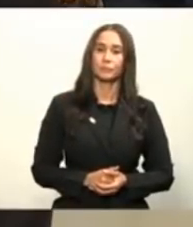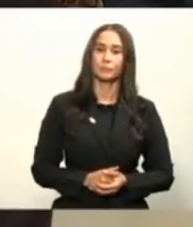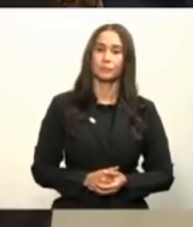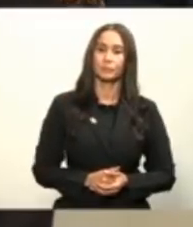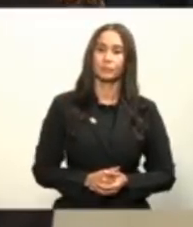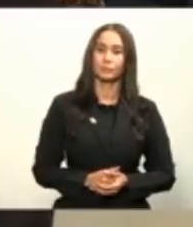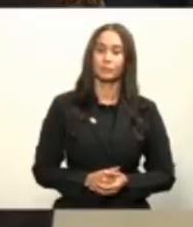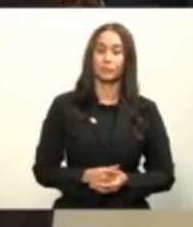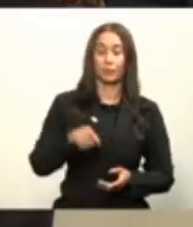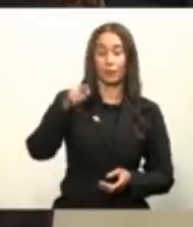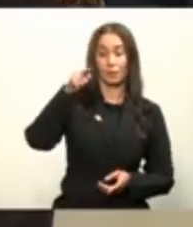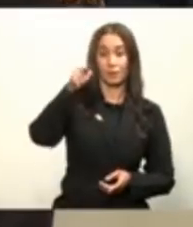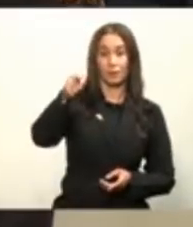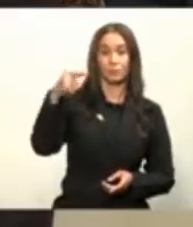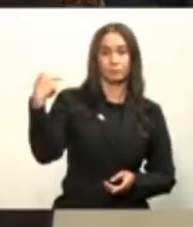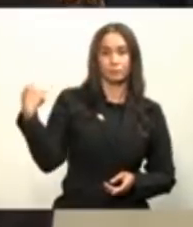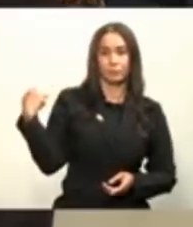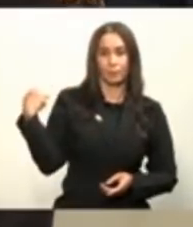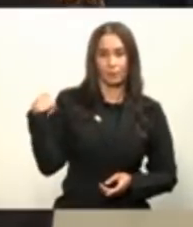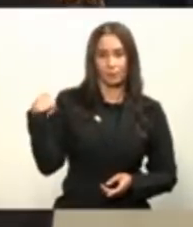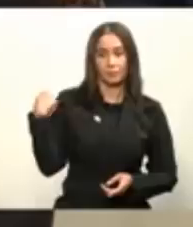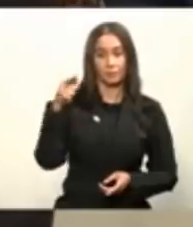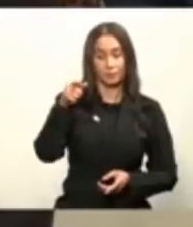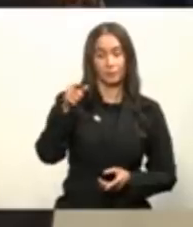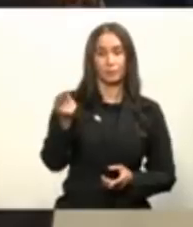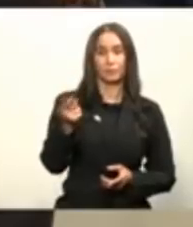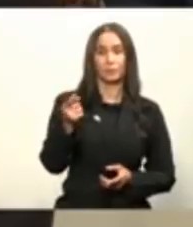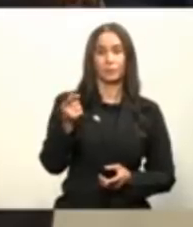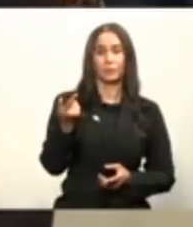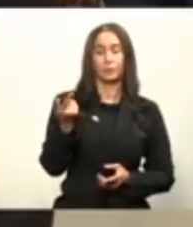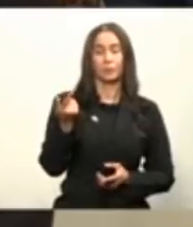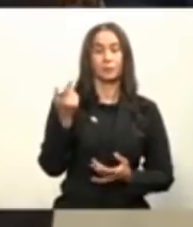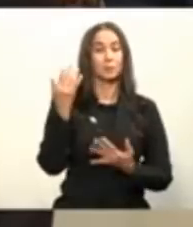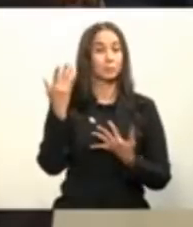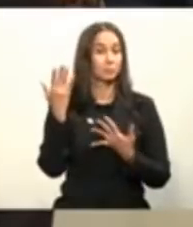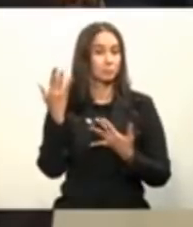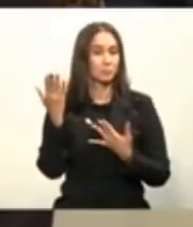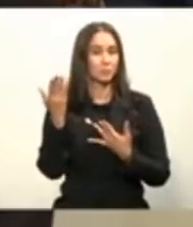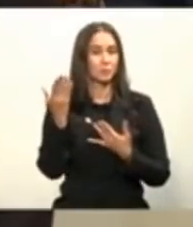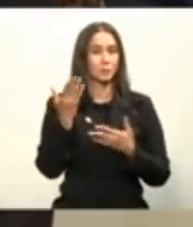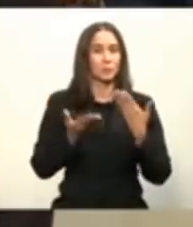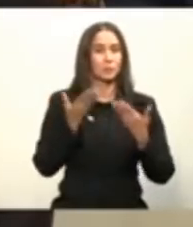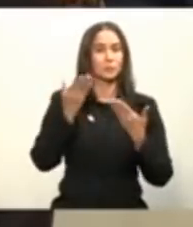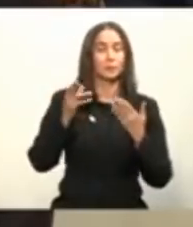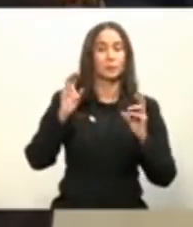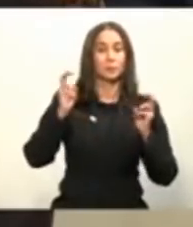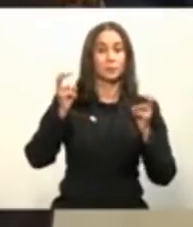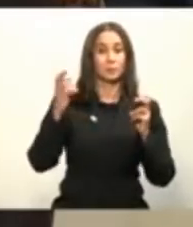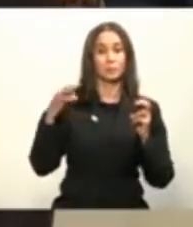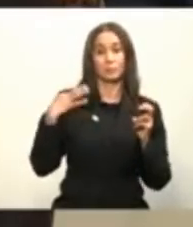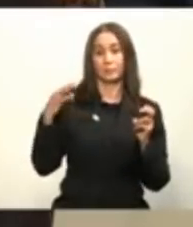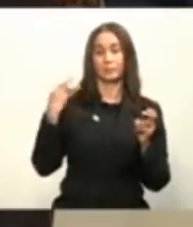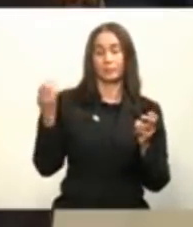esas vacunas parte de esas vacunas debieron llegar aquí entre enero y febrero